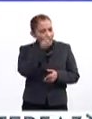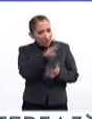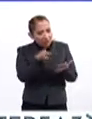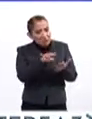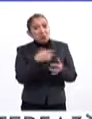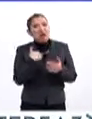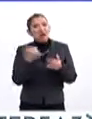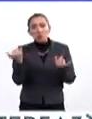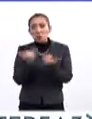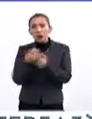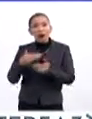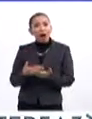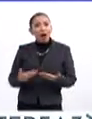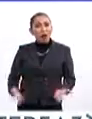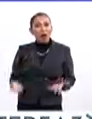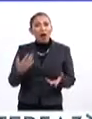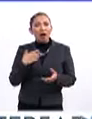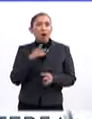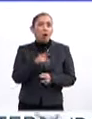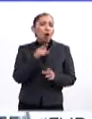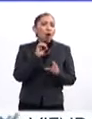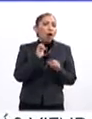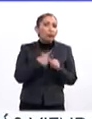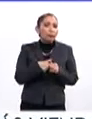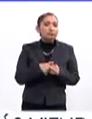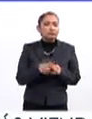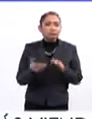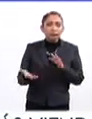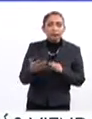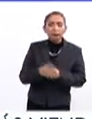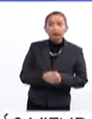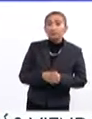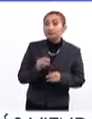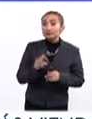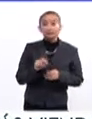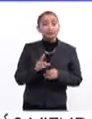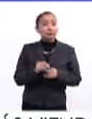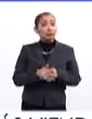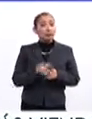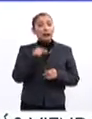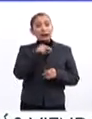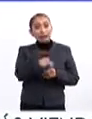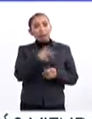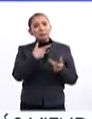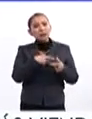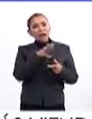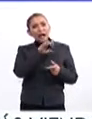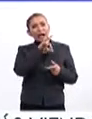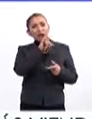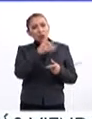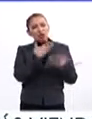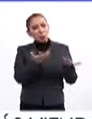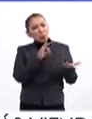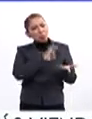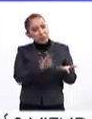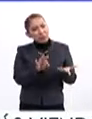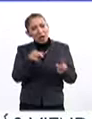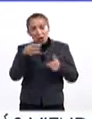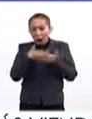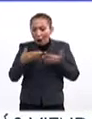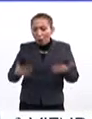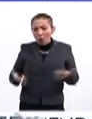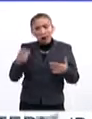alguna interpretación o exégesis para aproximarnos. No, son totalmente atrapables,